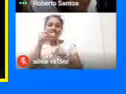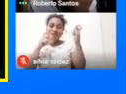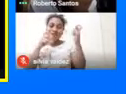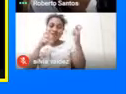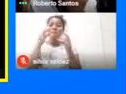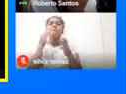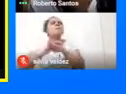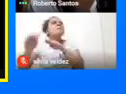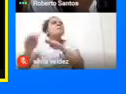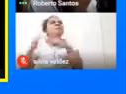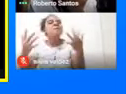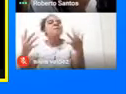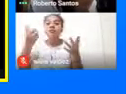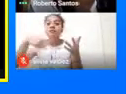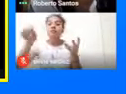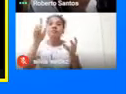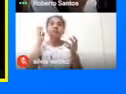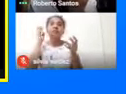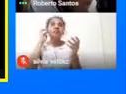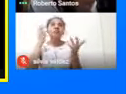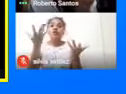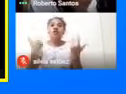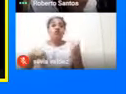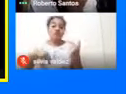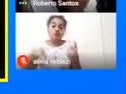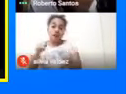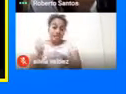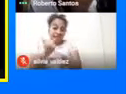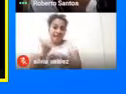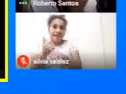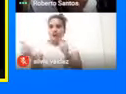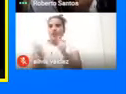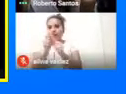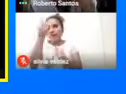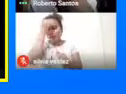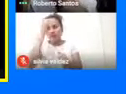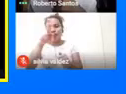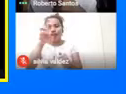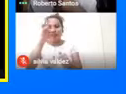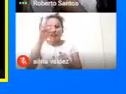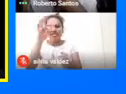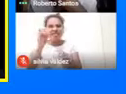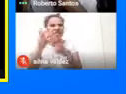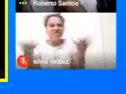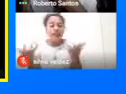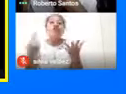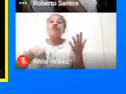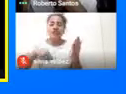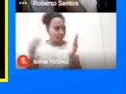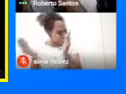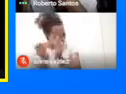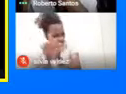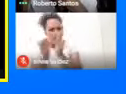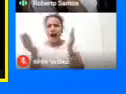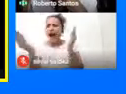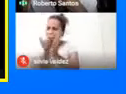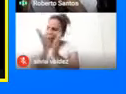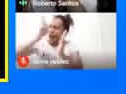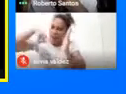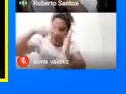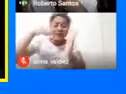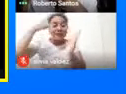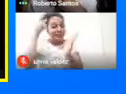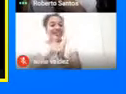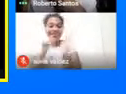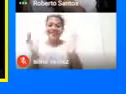invitación Es Yo creo que Lo que nos queda De tarea Con el profe Roberto Es Hay que estudiar Hay que leer Yo creo que